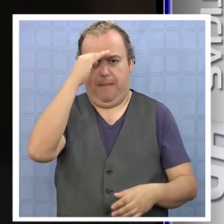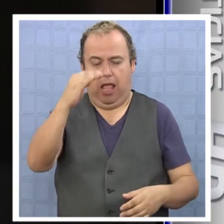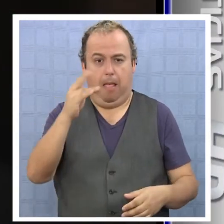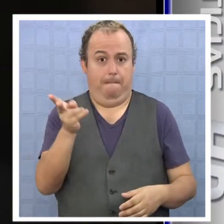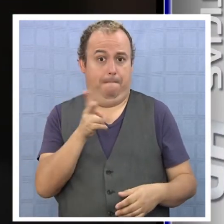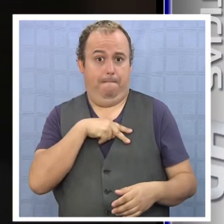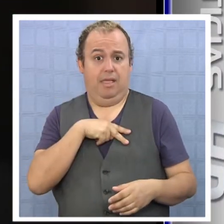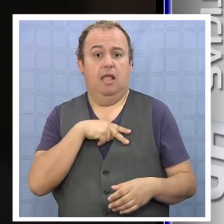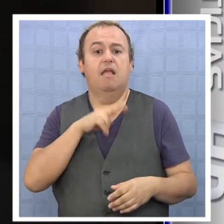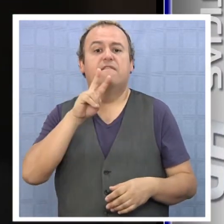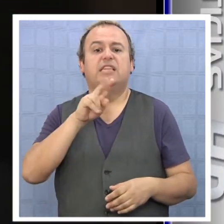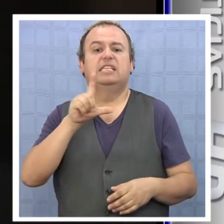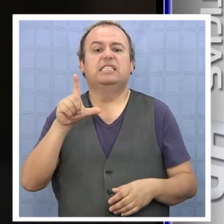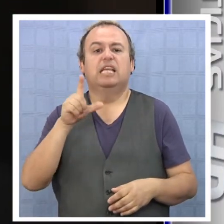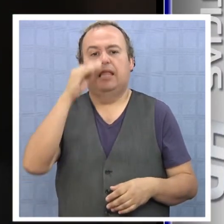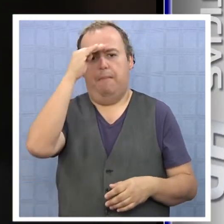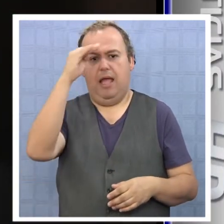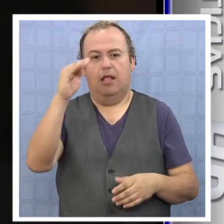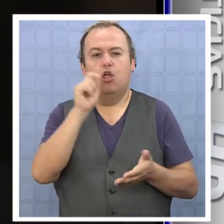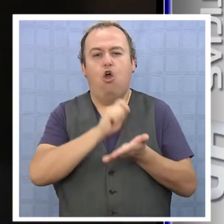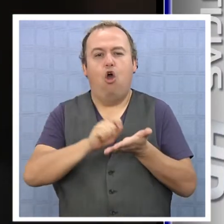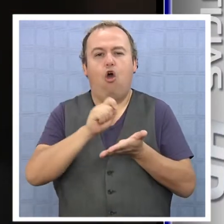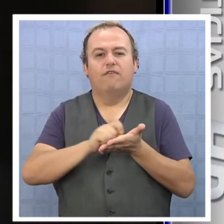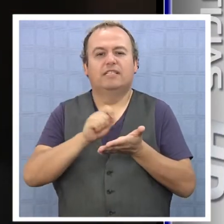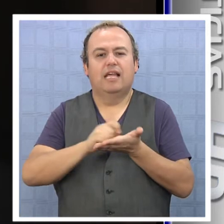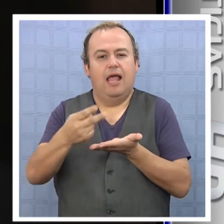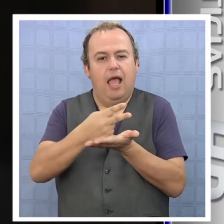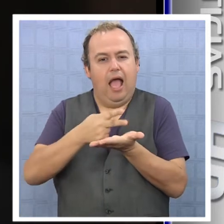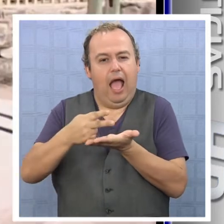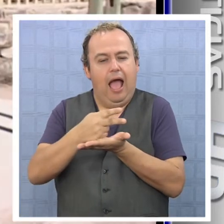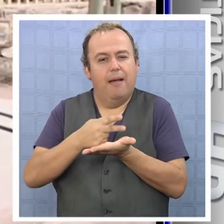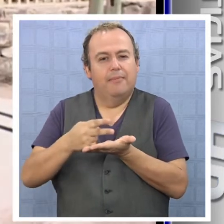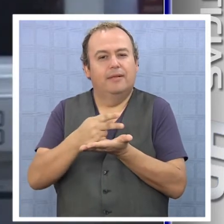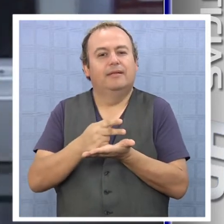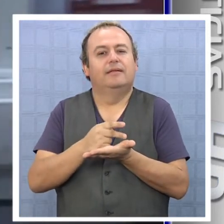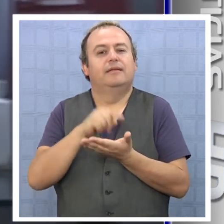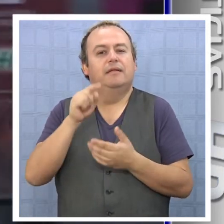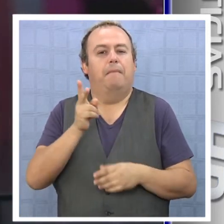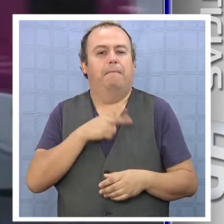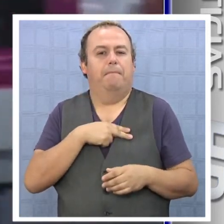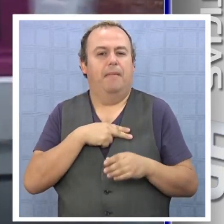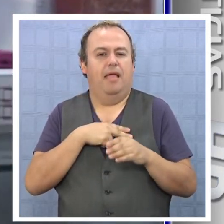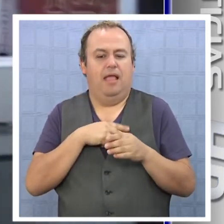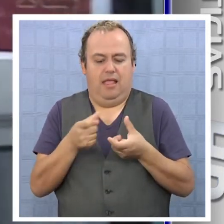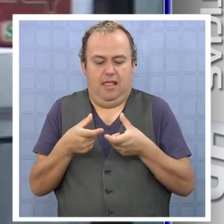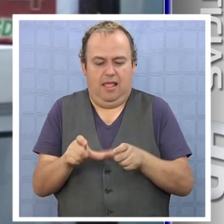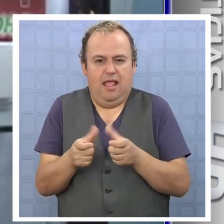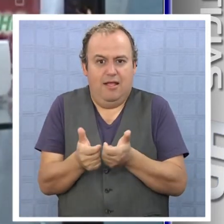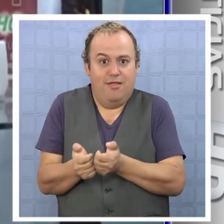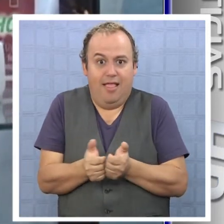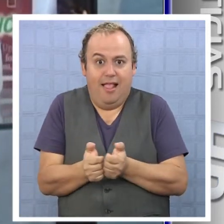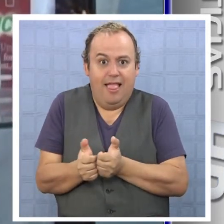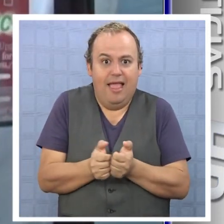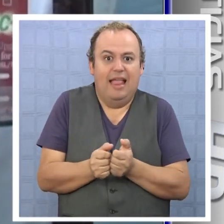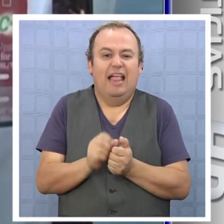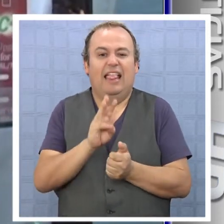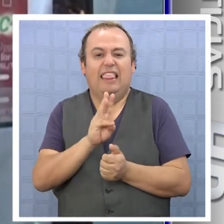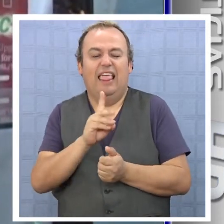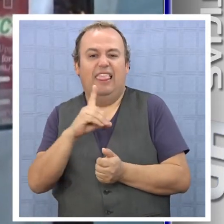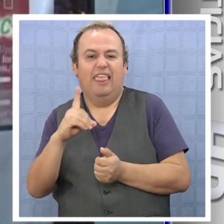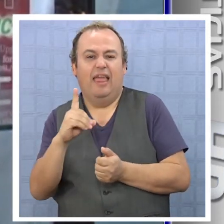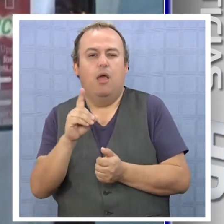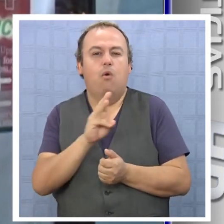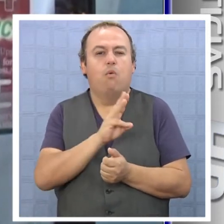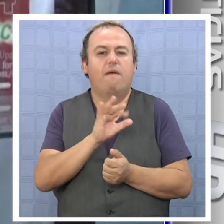premiación será el 27 de mayo en la oficina Humberton y los premios son equipos de videojuegos Nintendo 3DS